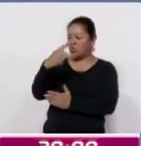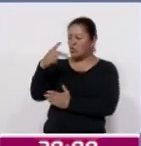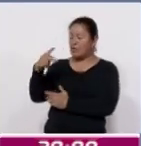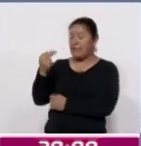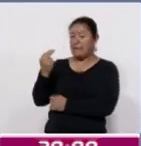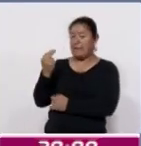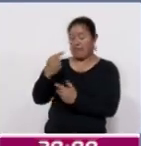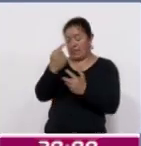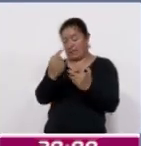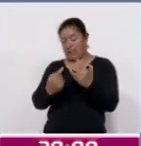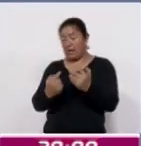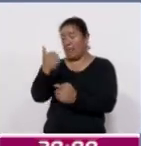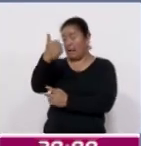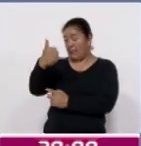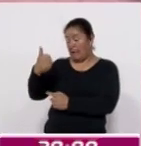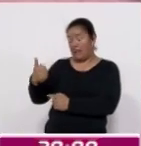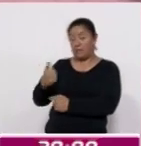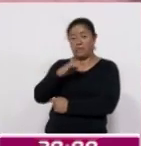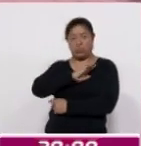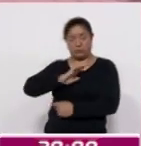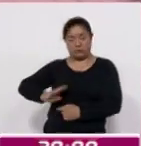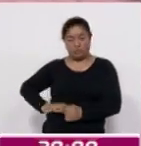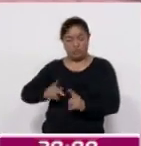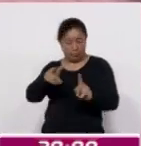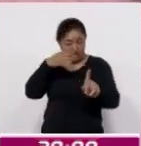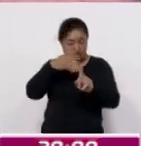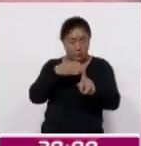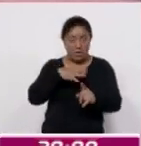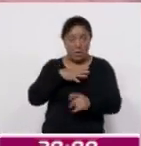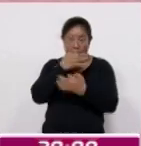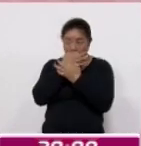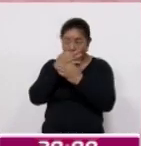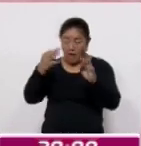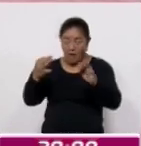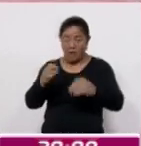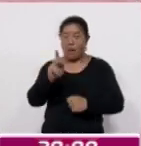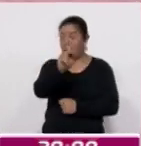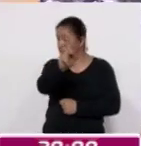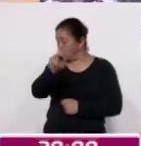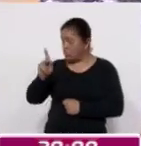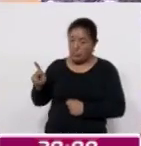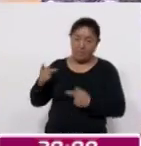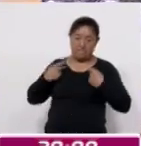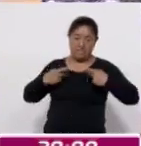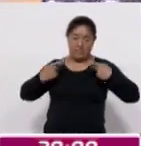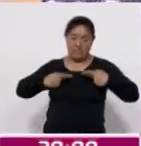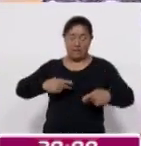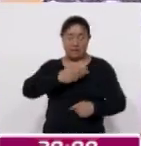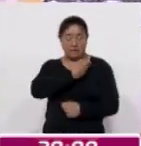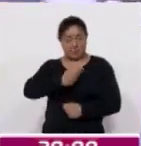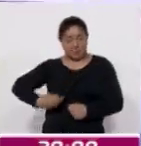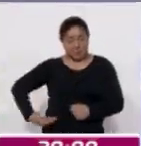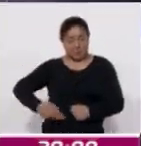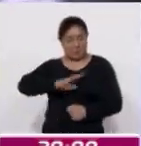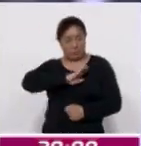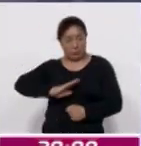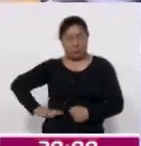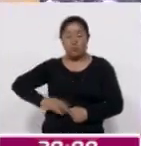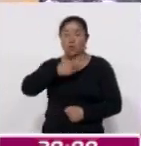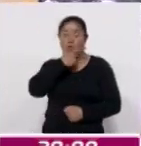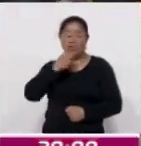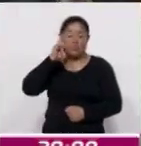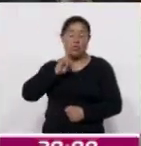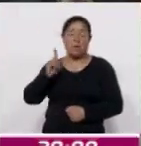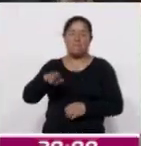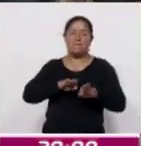necesidades de cada municipio. En este sentido, hizo un llamado a los y las alcaldesas para que trabajen estrechamente con el